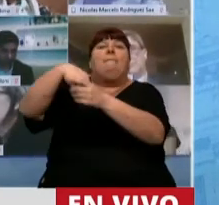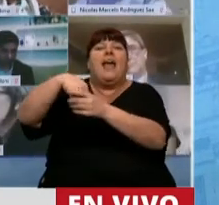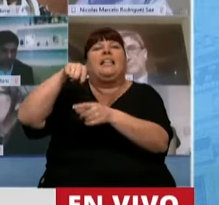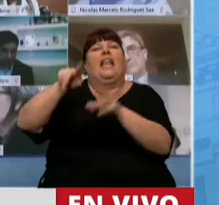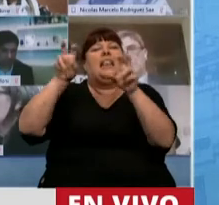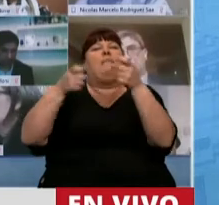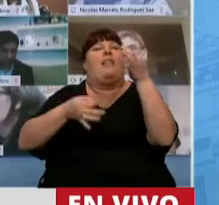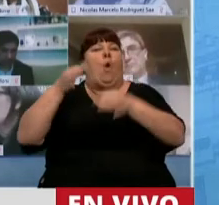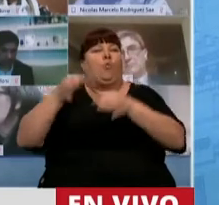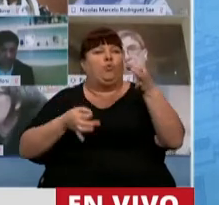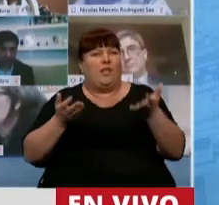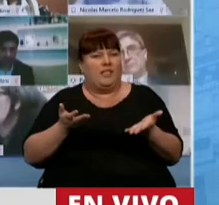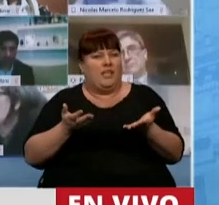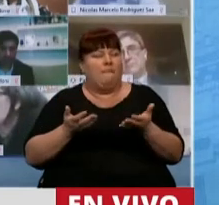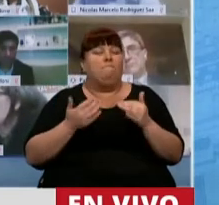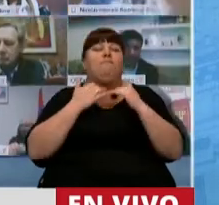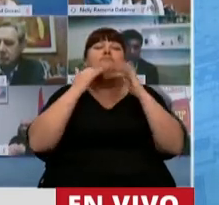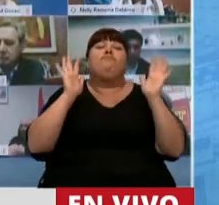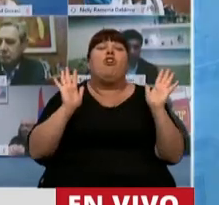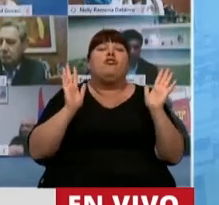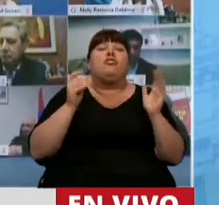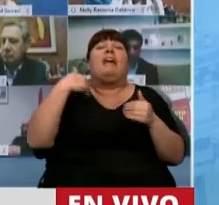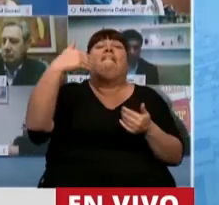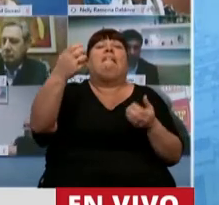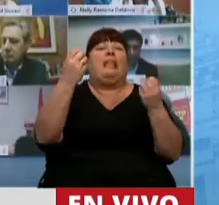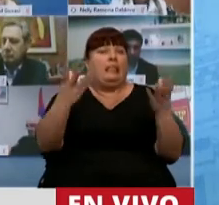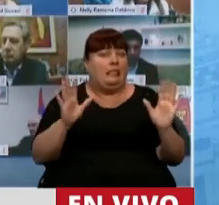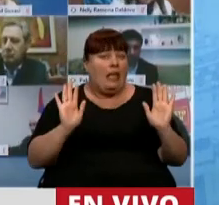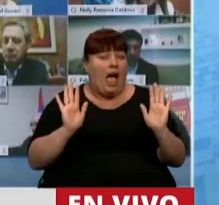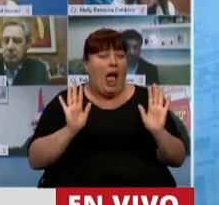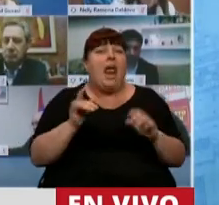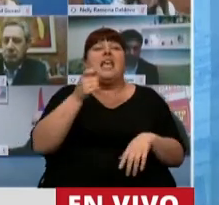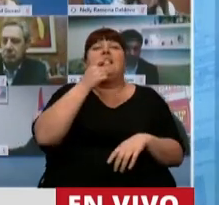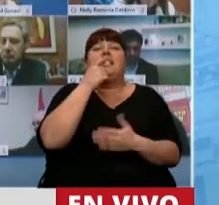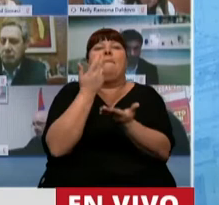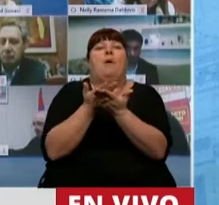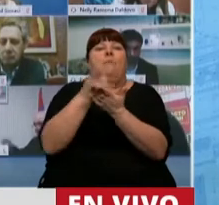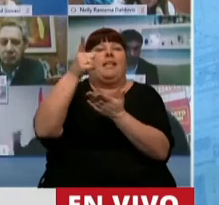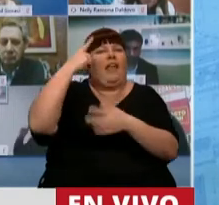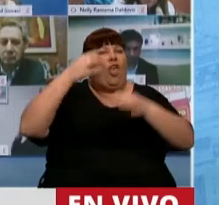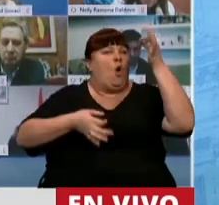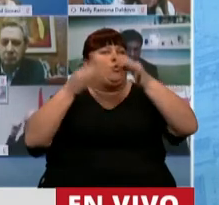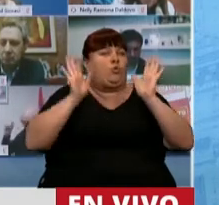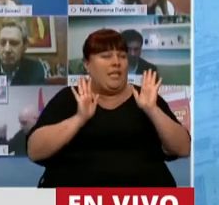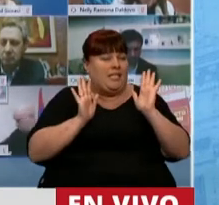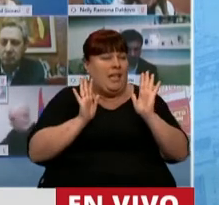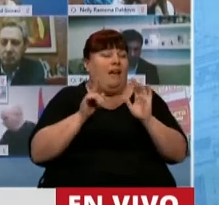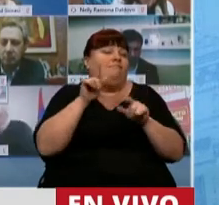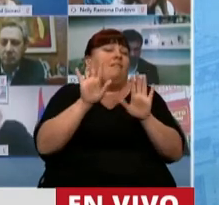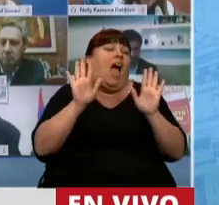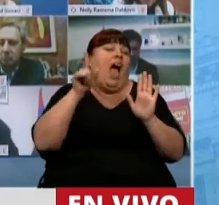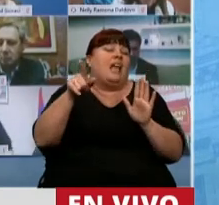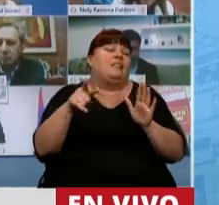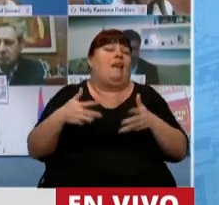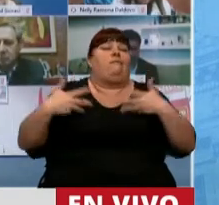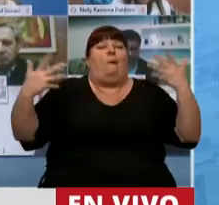la justicia. No sé qué suerte va a correr un planteo en la justicia, porque eso es parte de